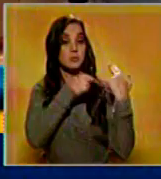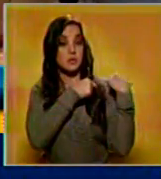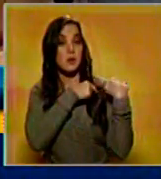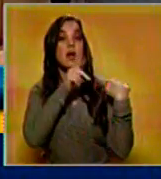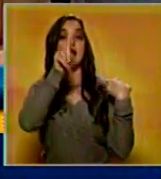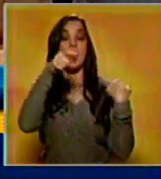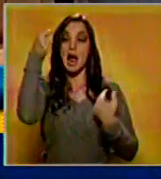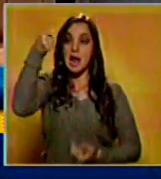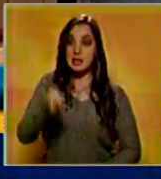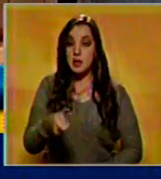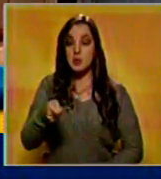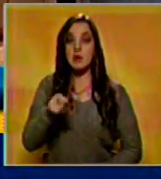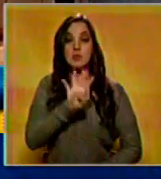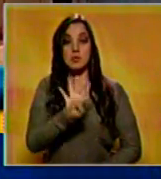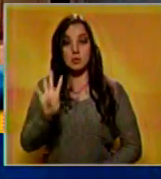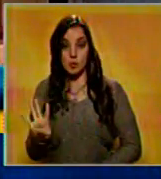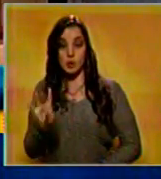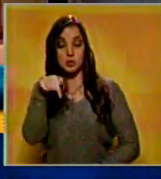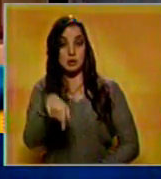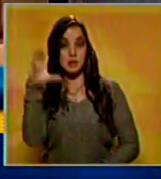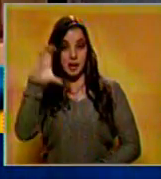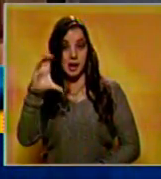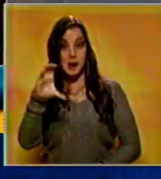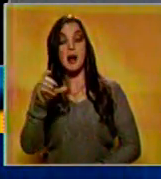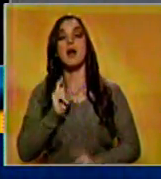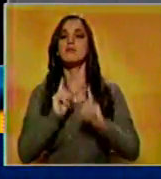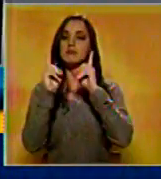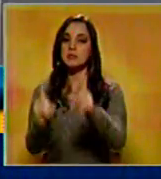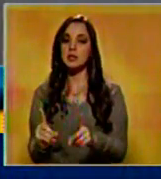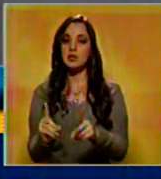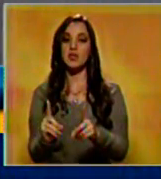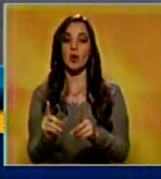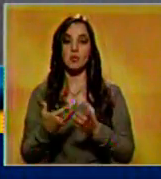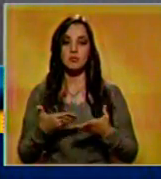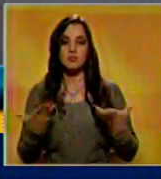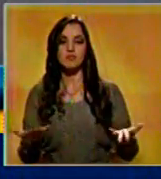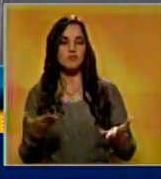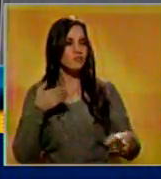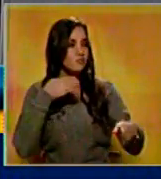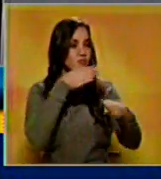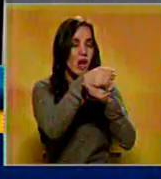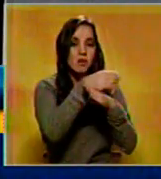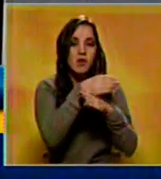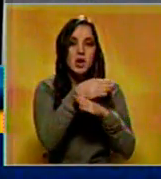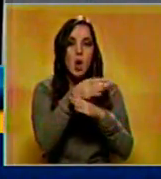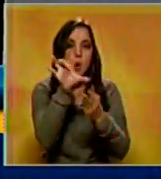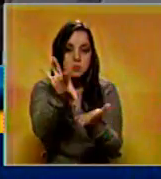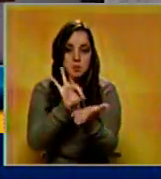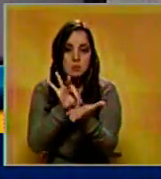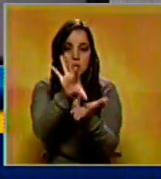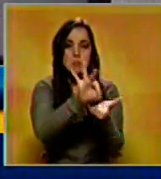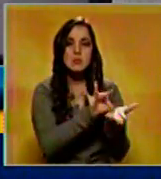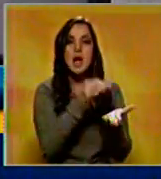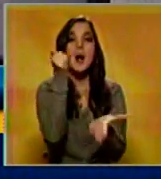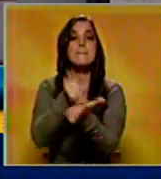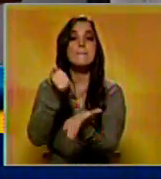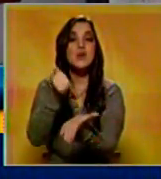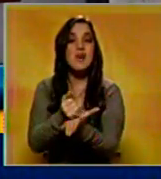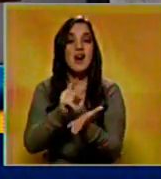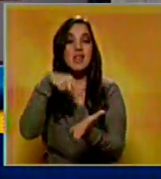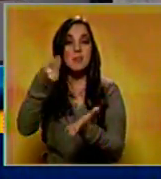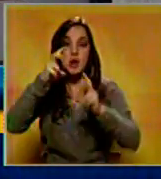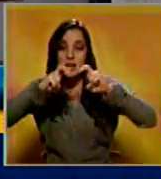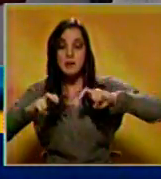44 de Control del Área Metropolitana de Caracas, tuvo como finalidad recabar elementos de interés criminalísticos para la investigación.